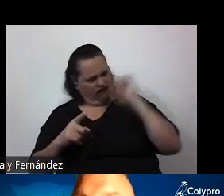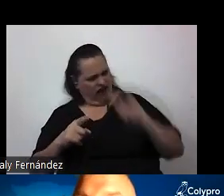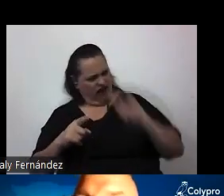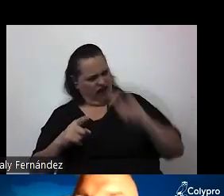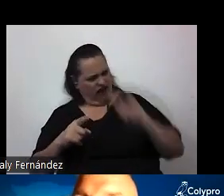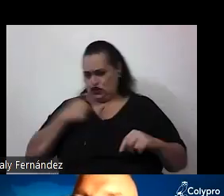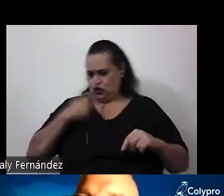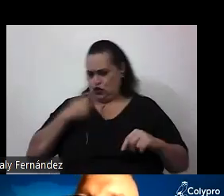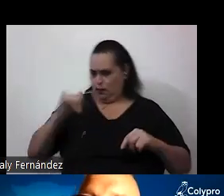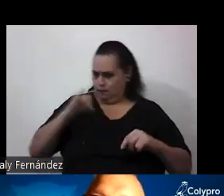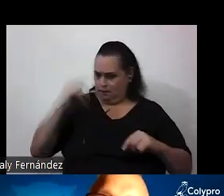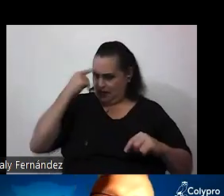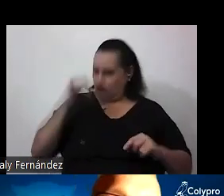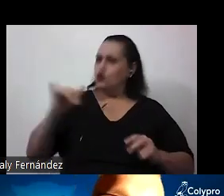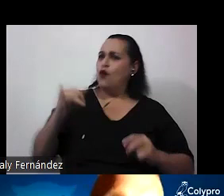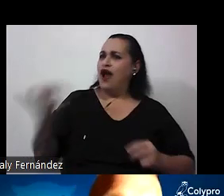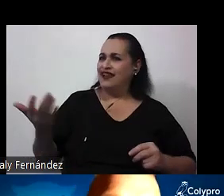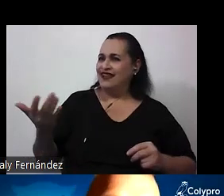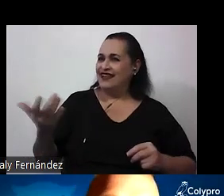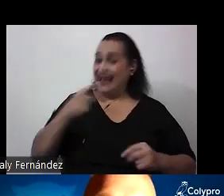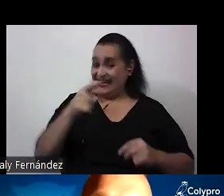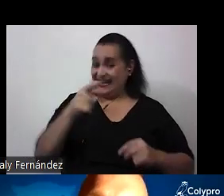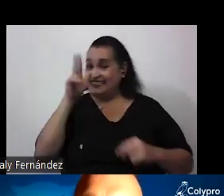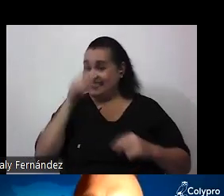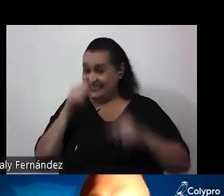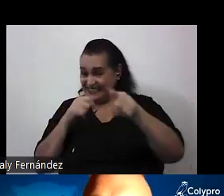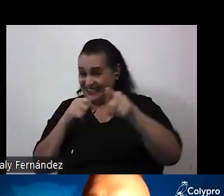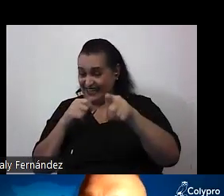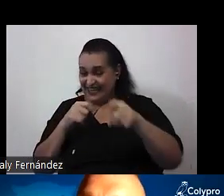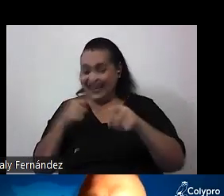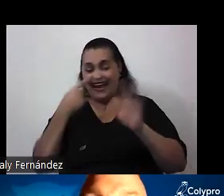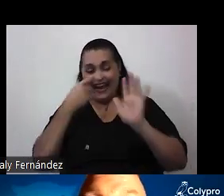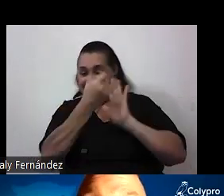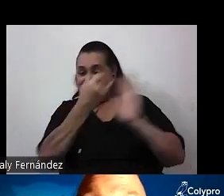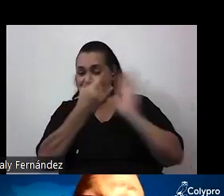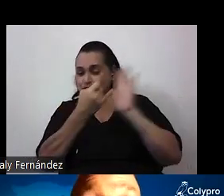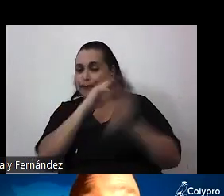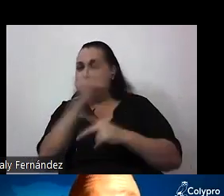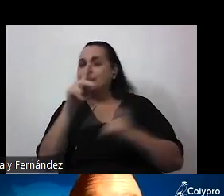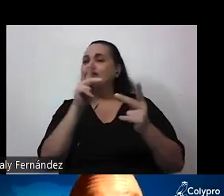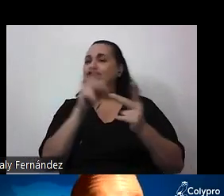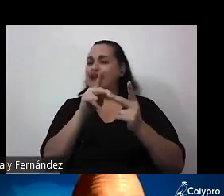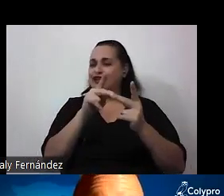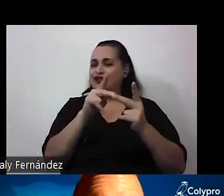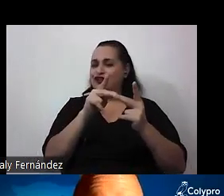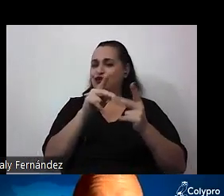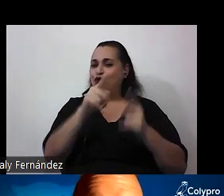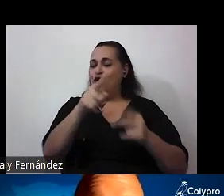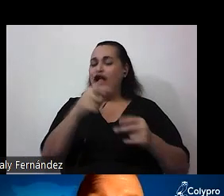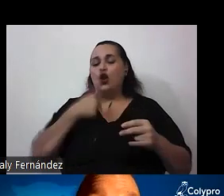pienso? Este chiste ilustra a la perfección lo que se llama el sesgo de confirmación.